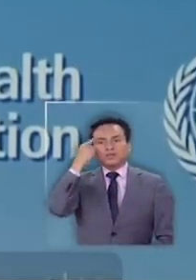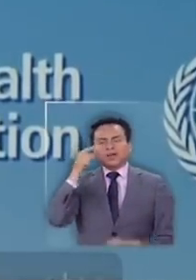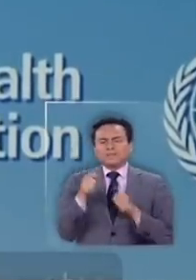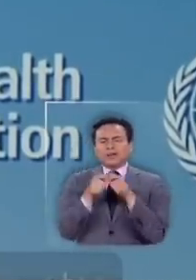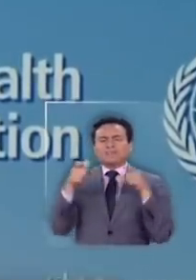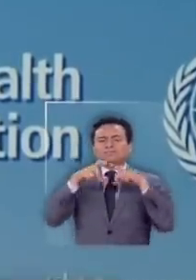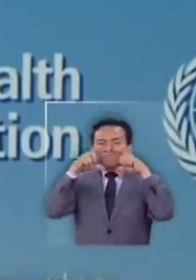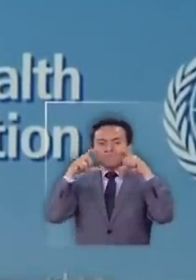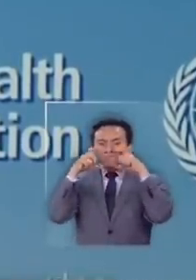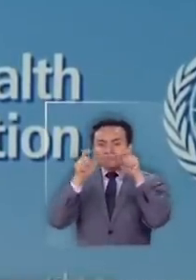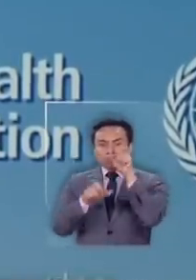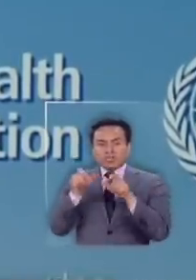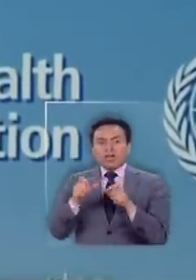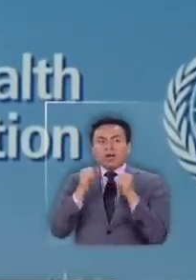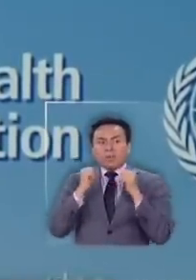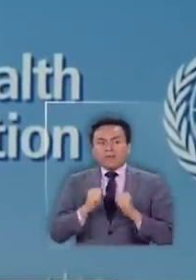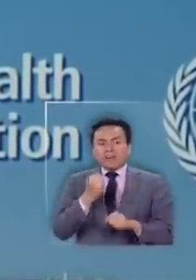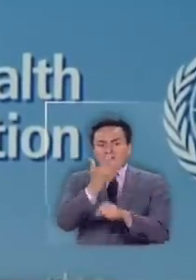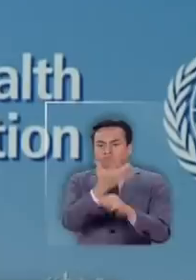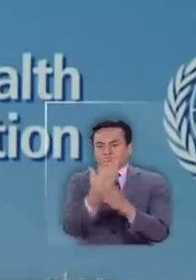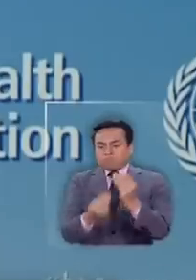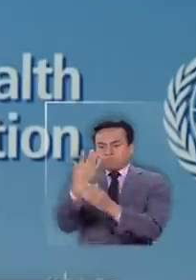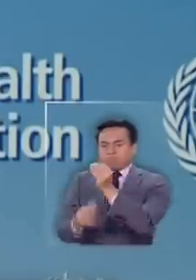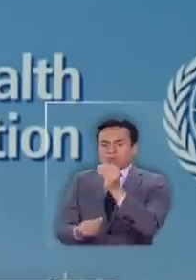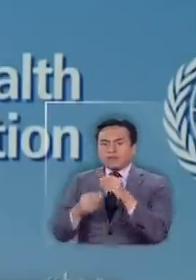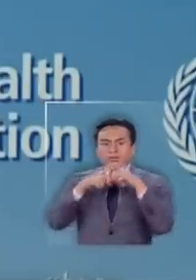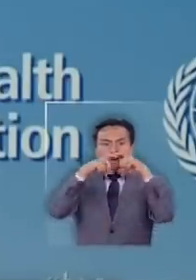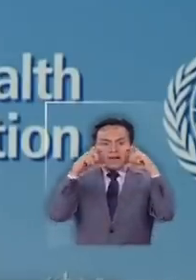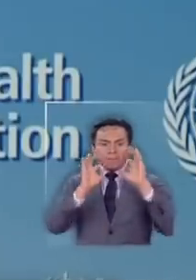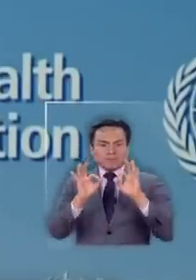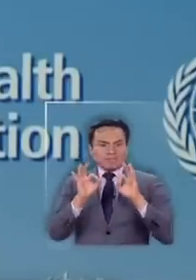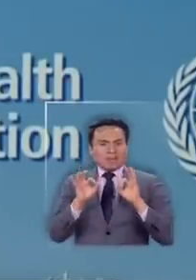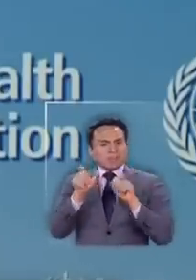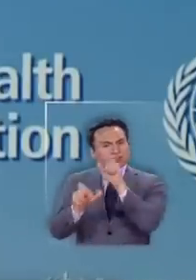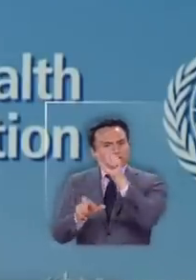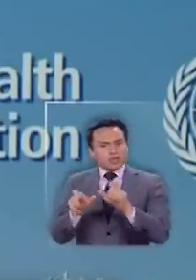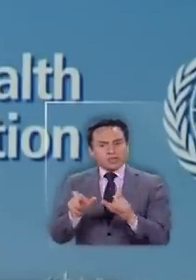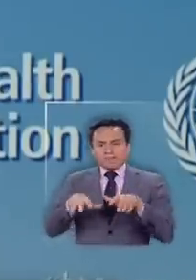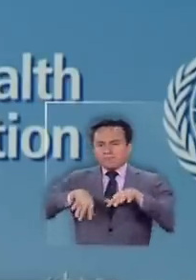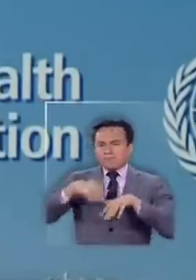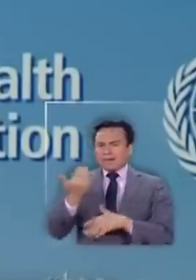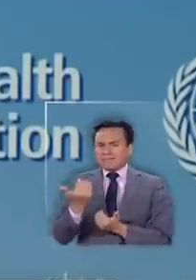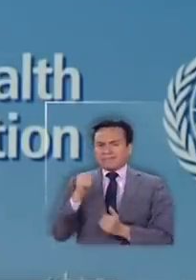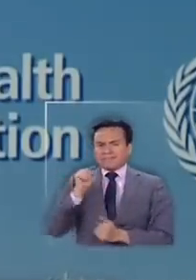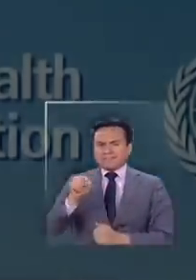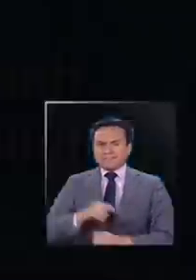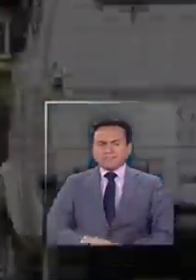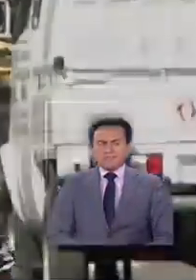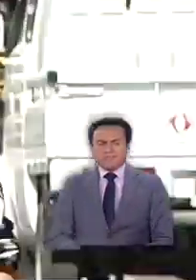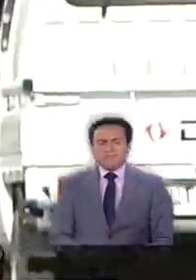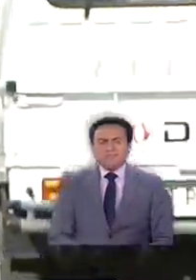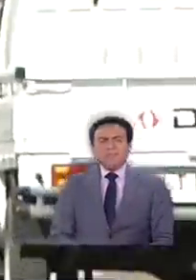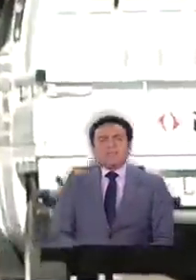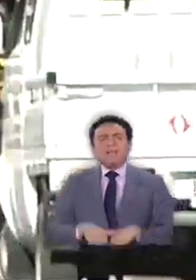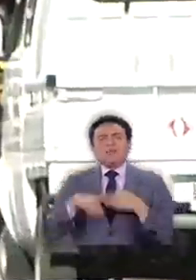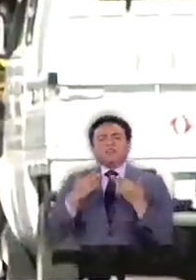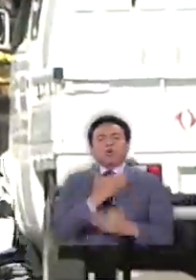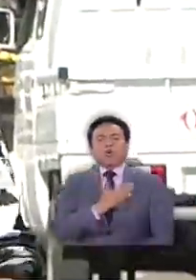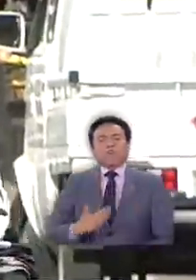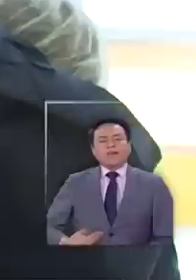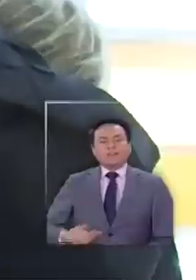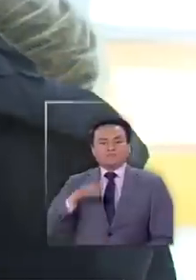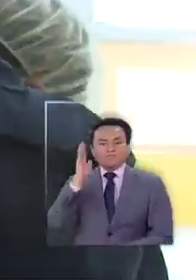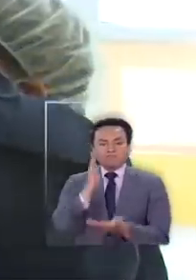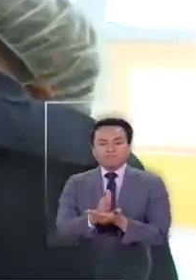masivo de mascarillas podría saturar la disponibilidad de estas máscaras especiales para quienes más las necesiten. Por eso el gobierno